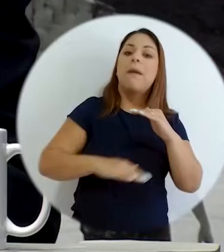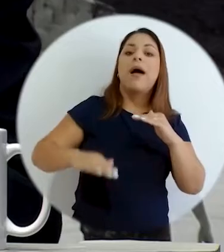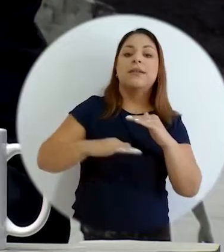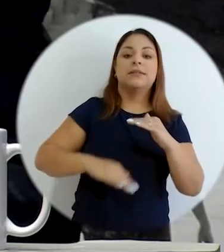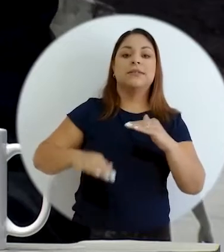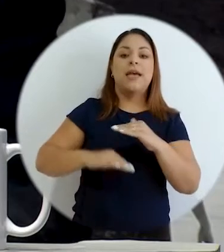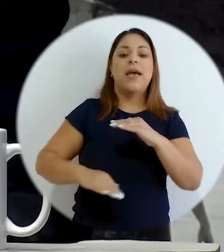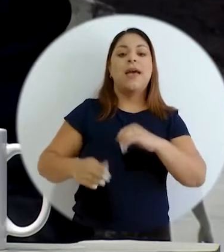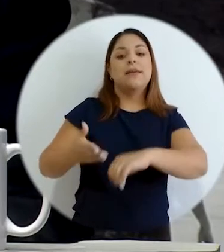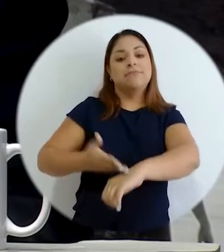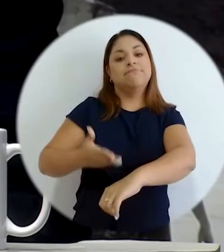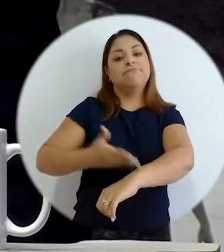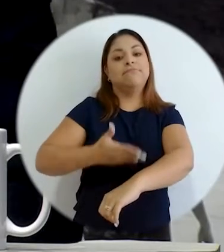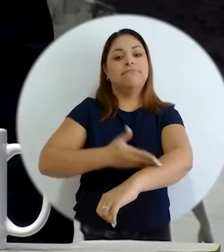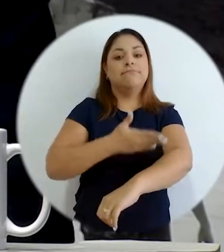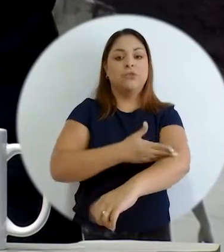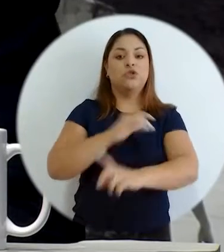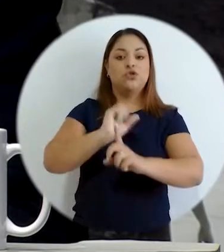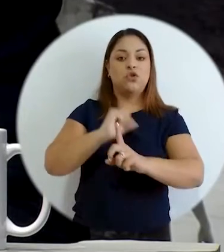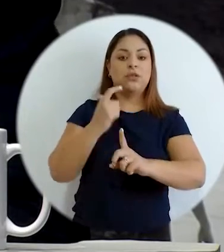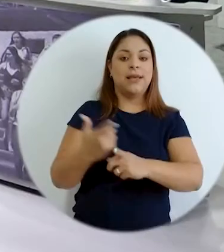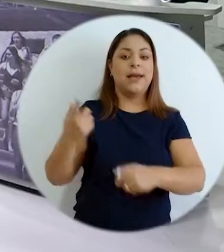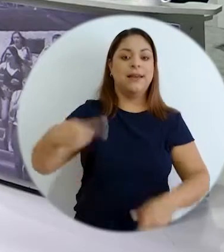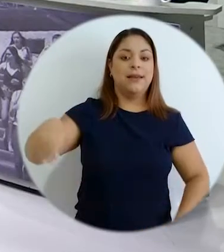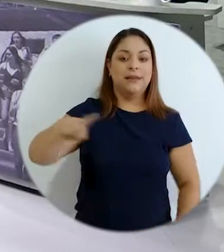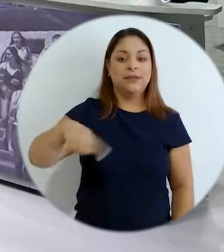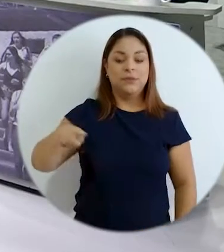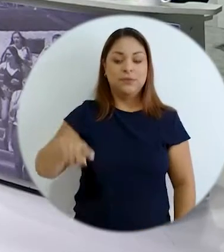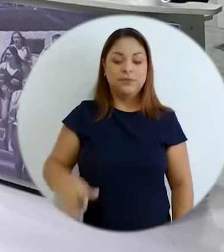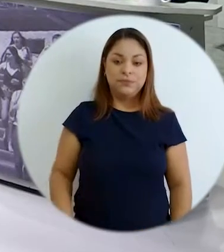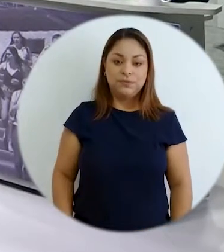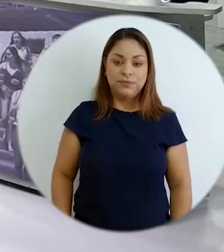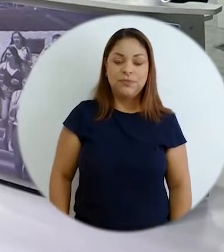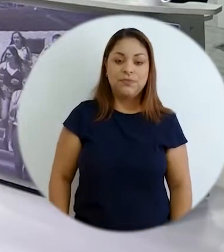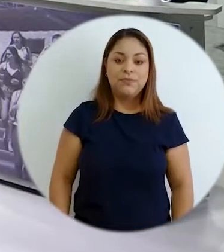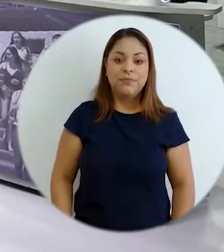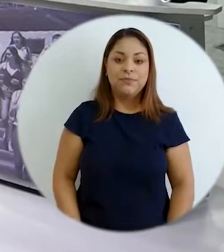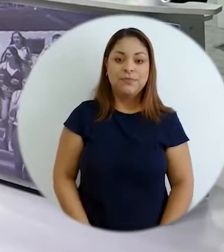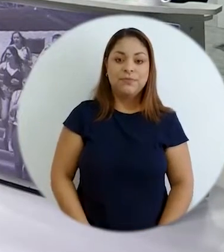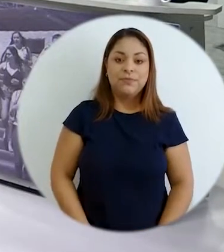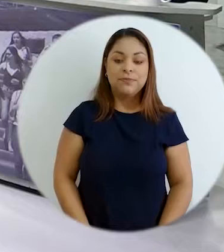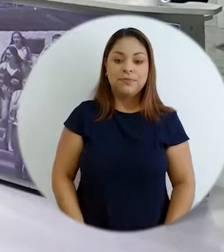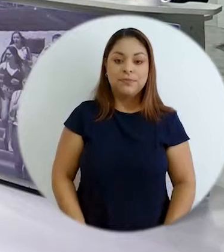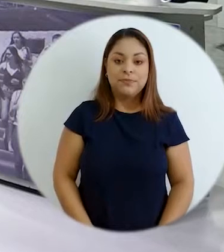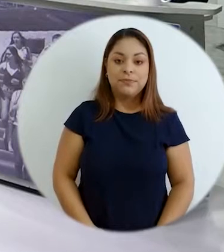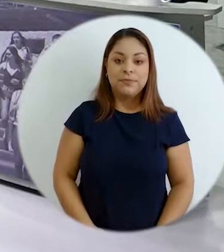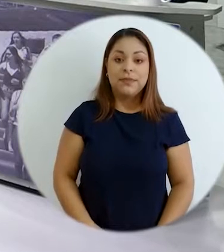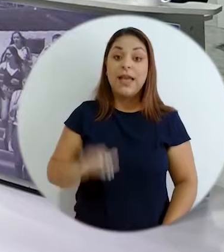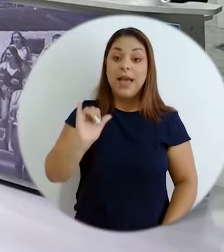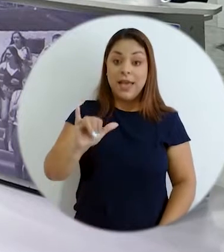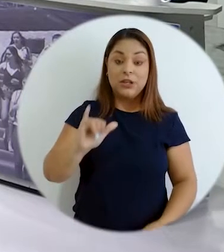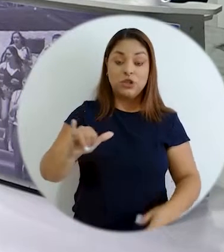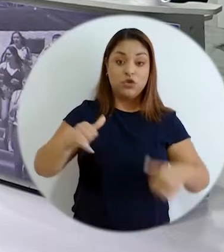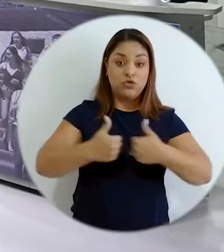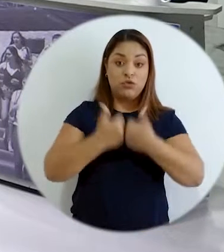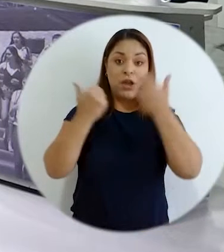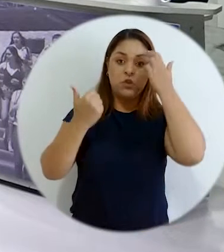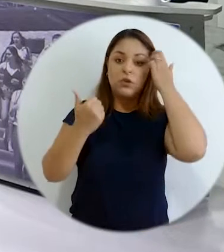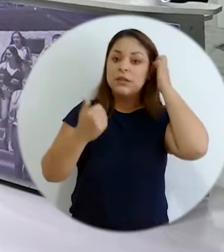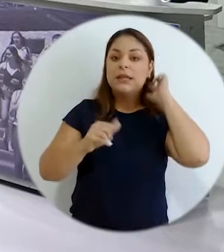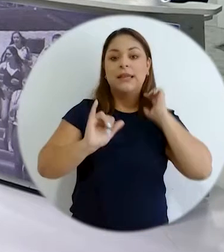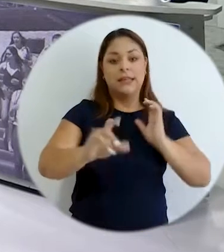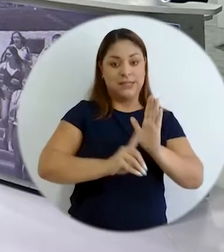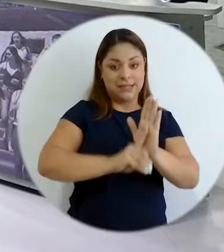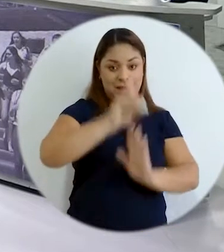funcionalidad y de escalamiento social de estas sí no inclusive entre estos grandes retos que tienen que ver con el